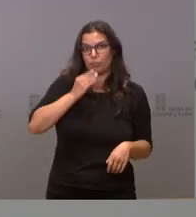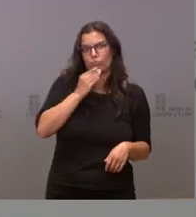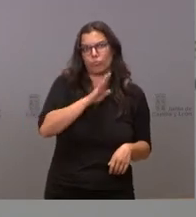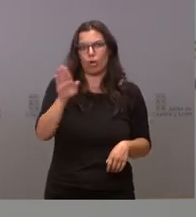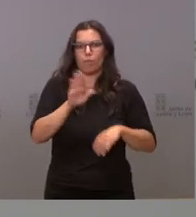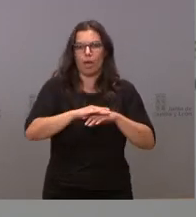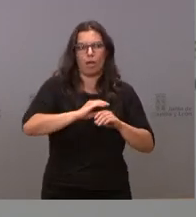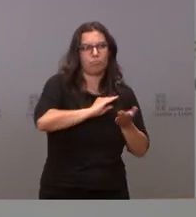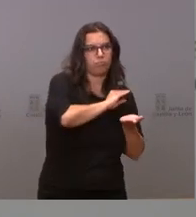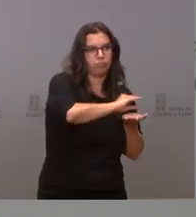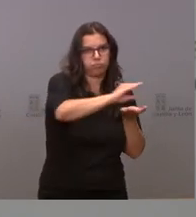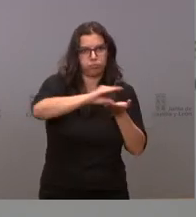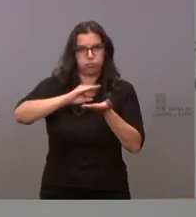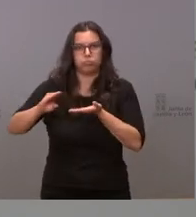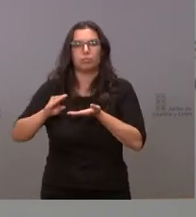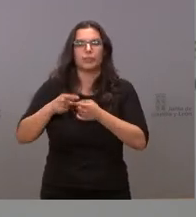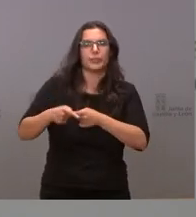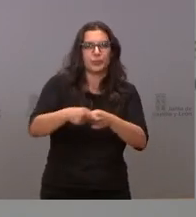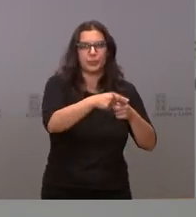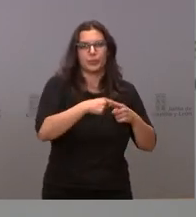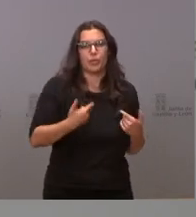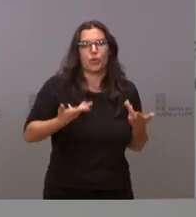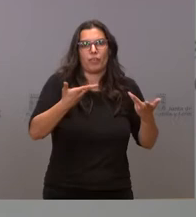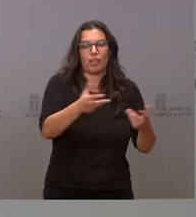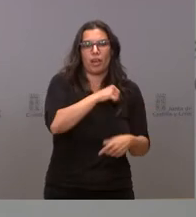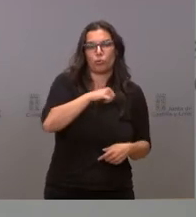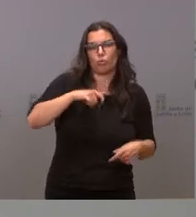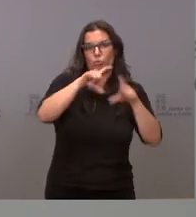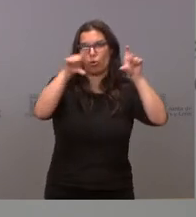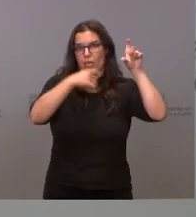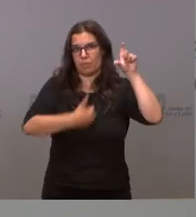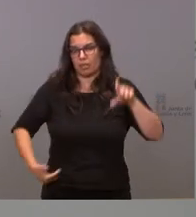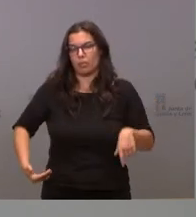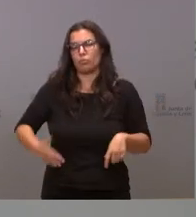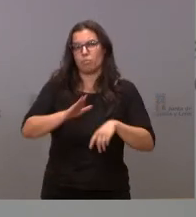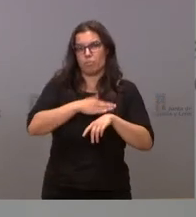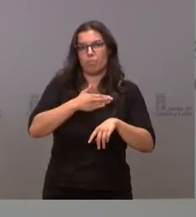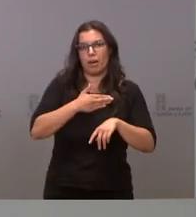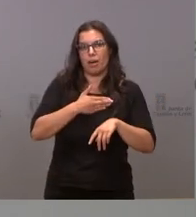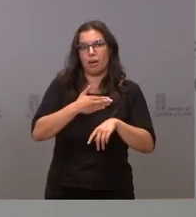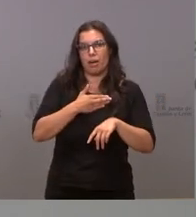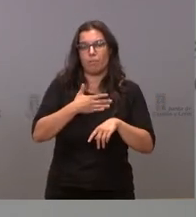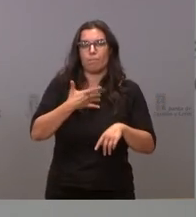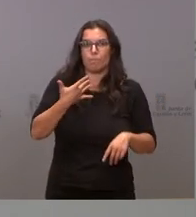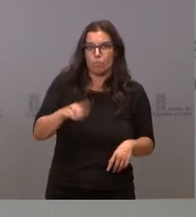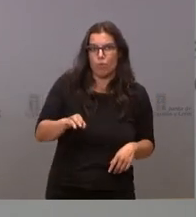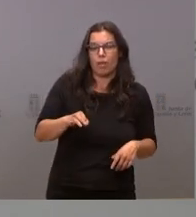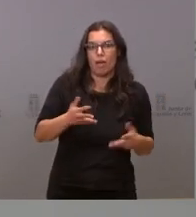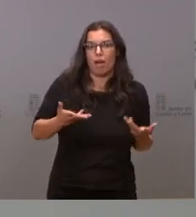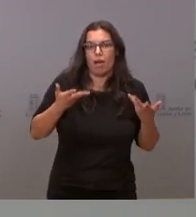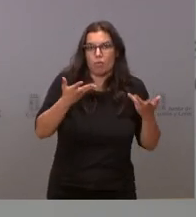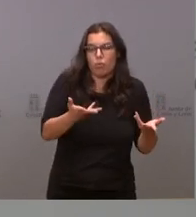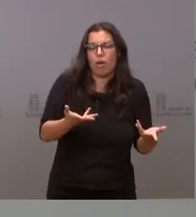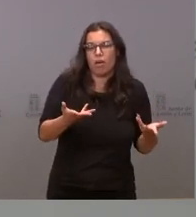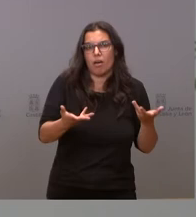antes lo pondremos a disposición de autónomos y empresarios para que podamos ayudarles